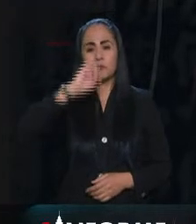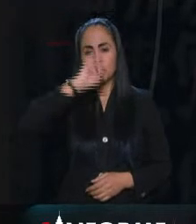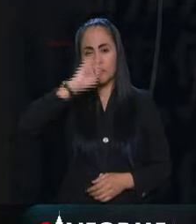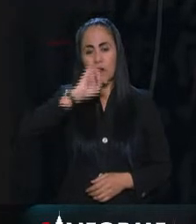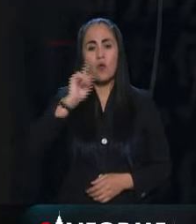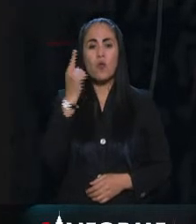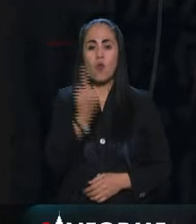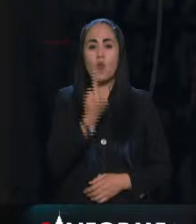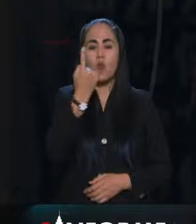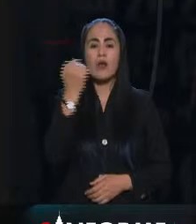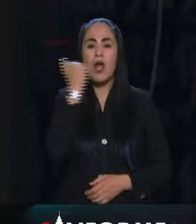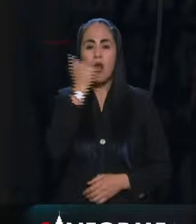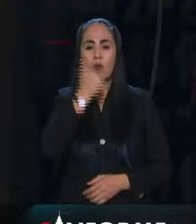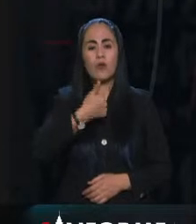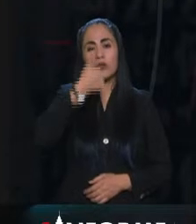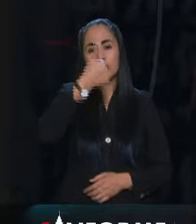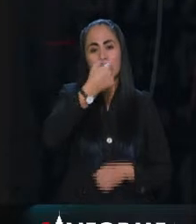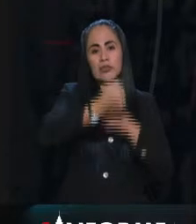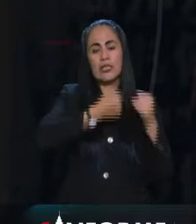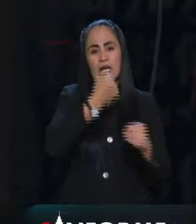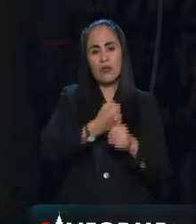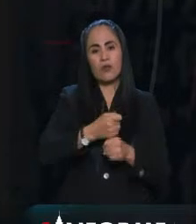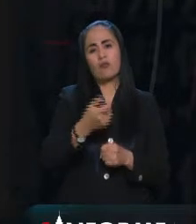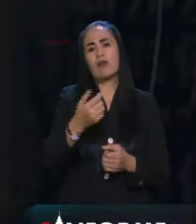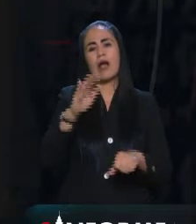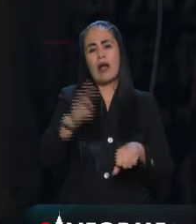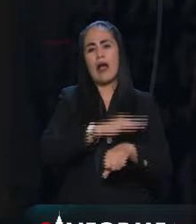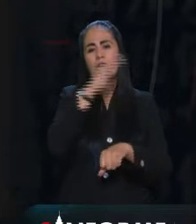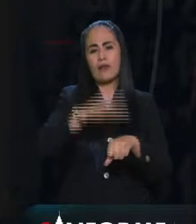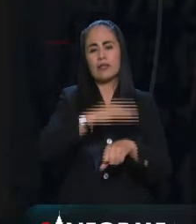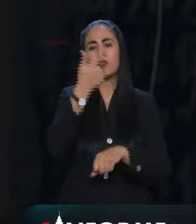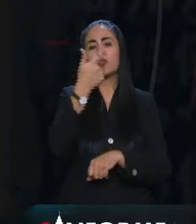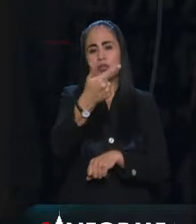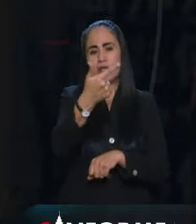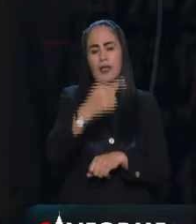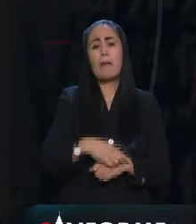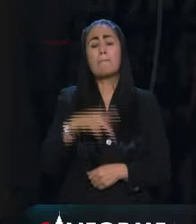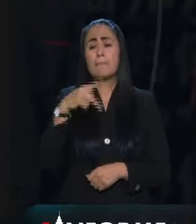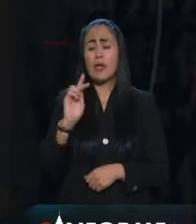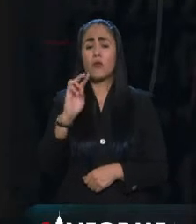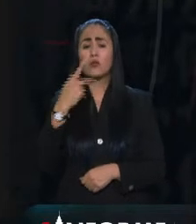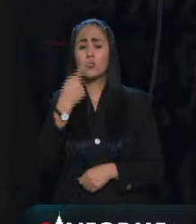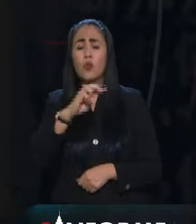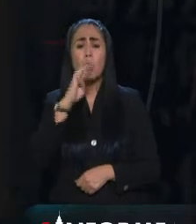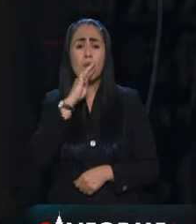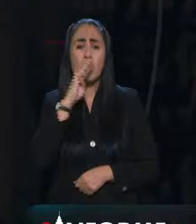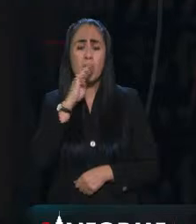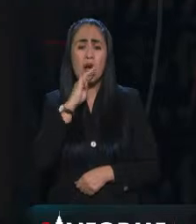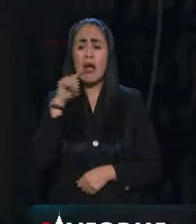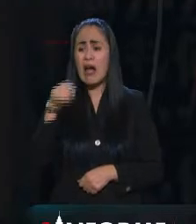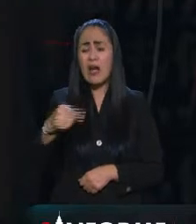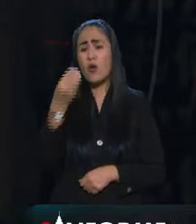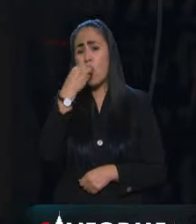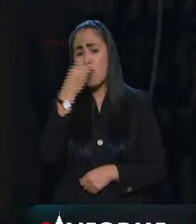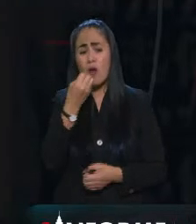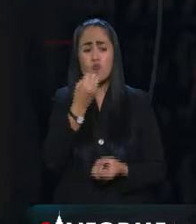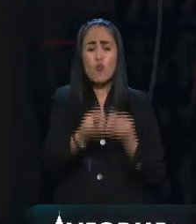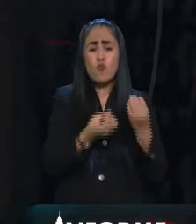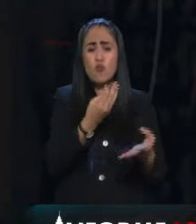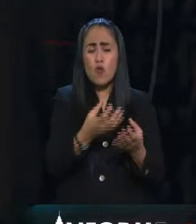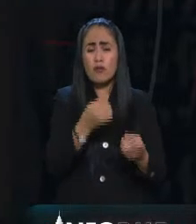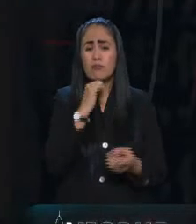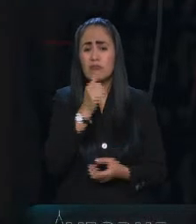de un estudiante de seis años con promedio de siete y cuya madre no cuenta con suficientes recursos para darle de desayunar sobre este